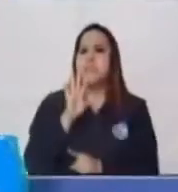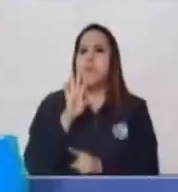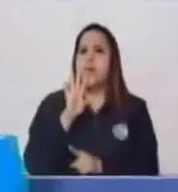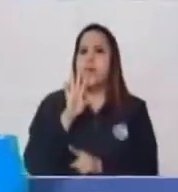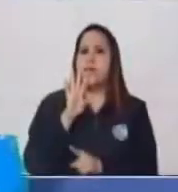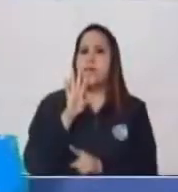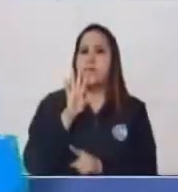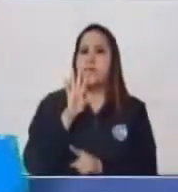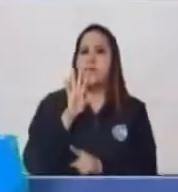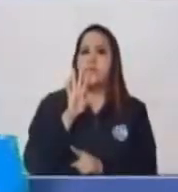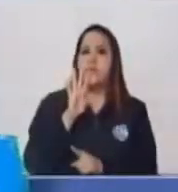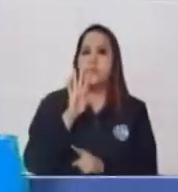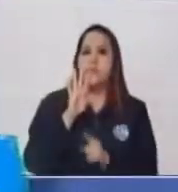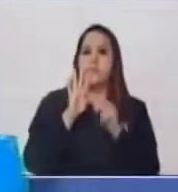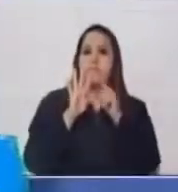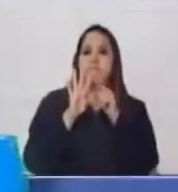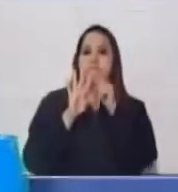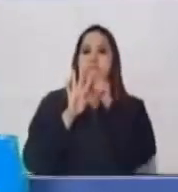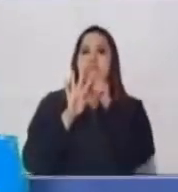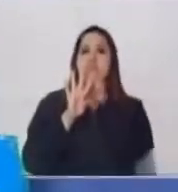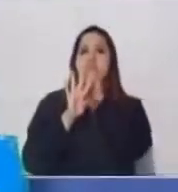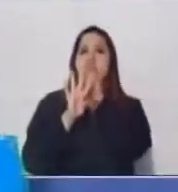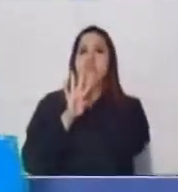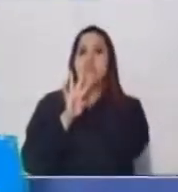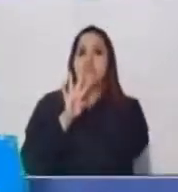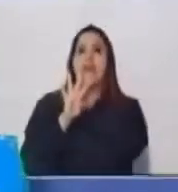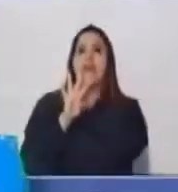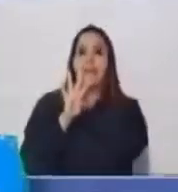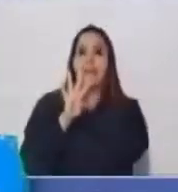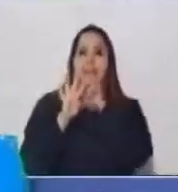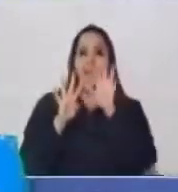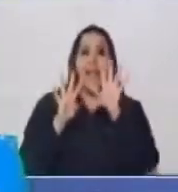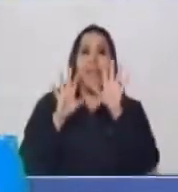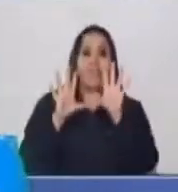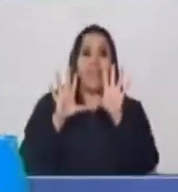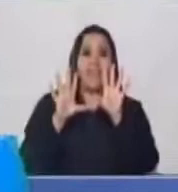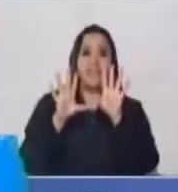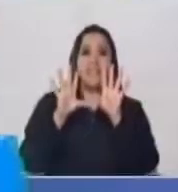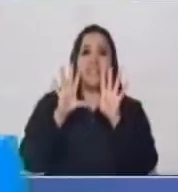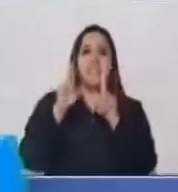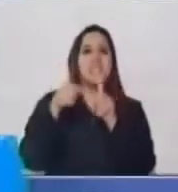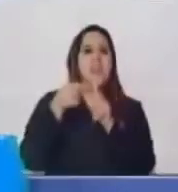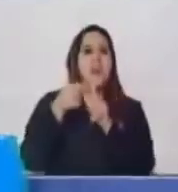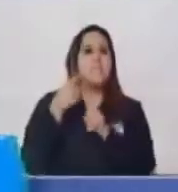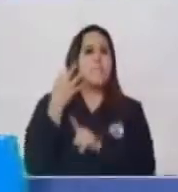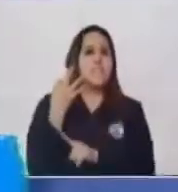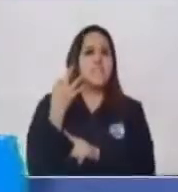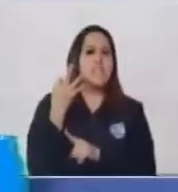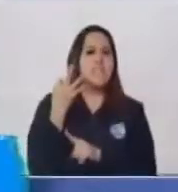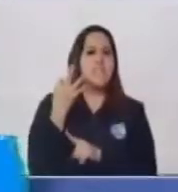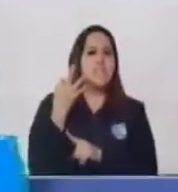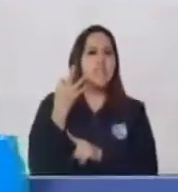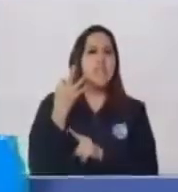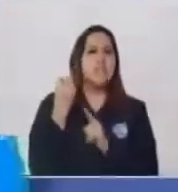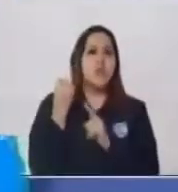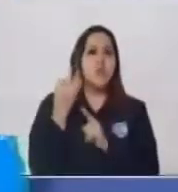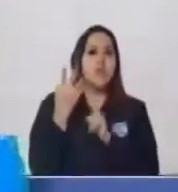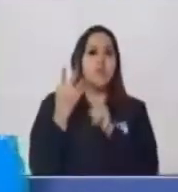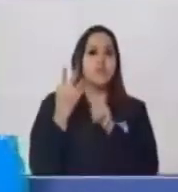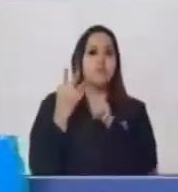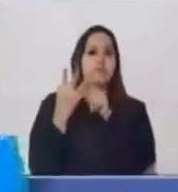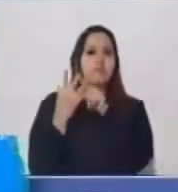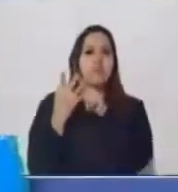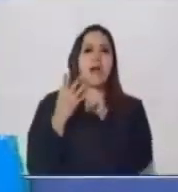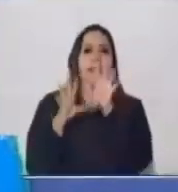¿Cuánto será? 6 7 8 9 10 Más 3 11 12